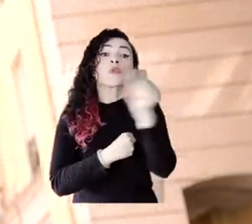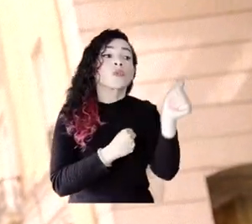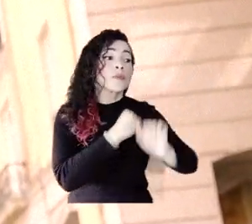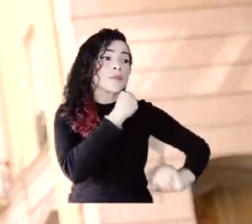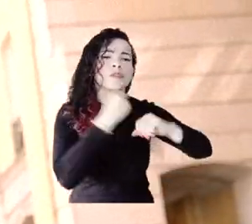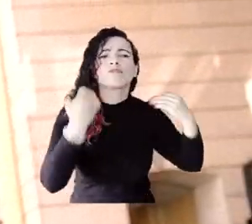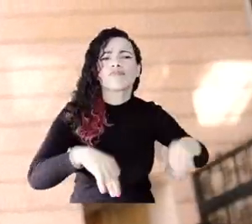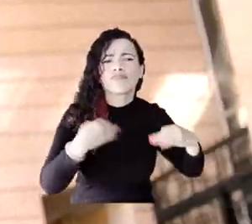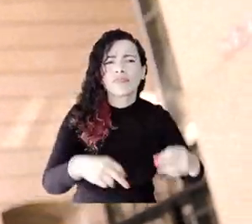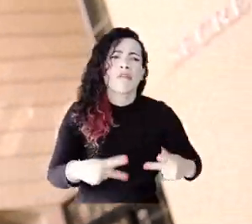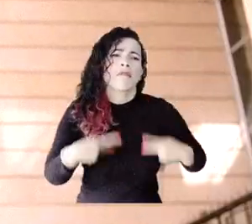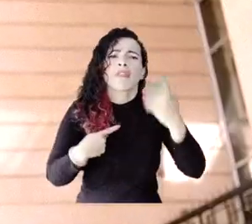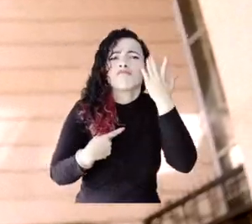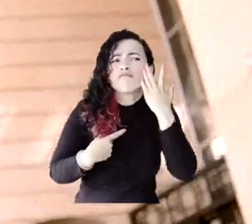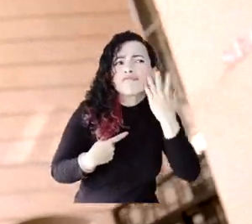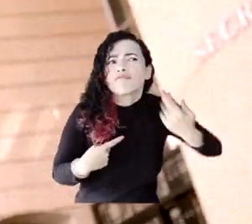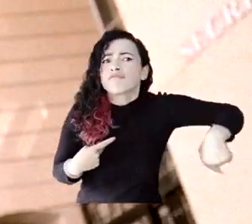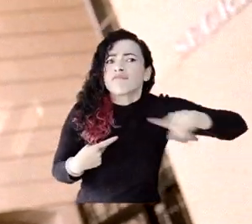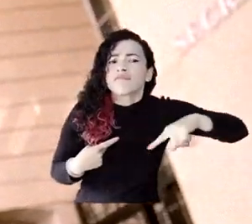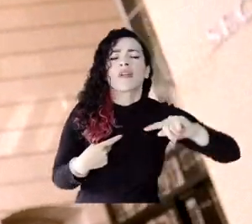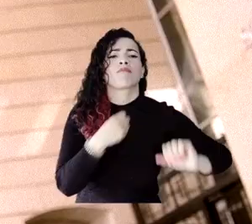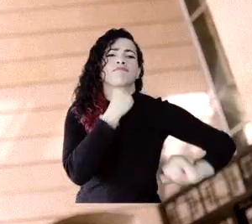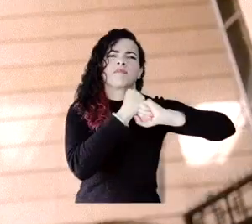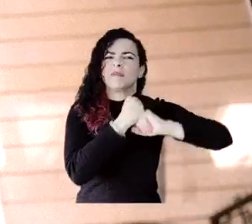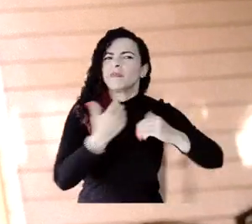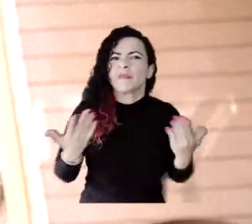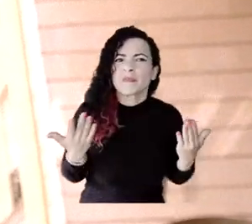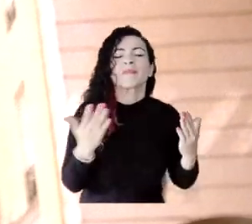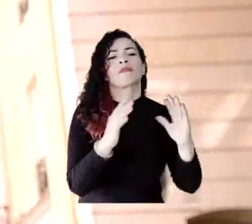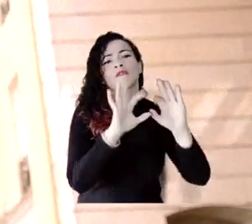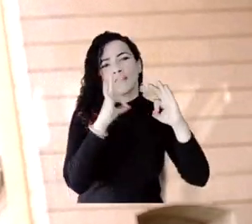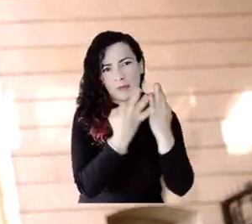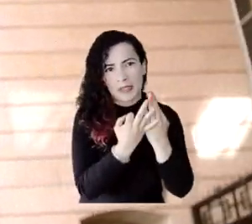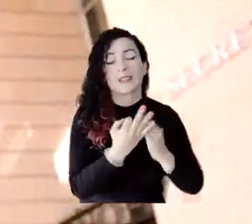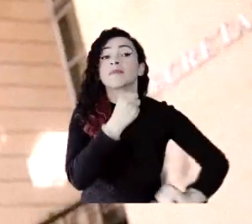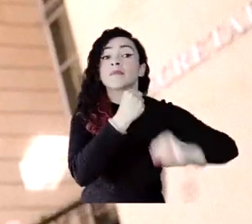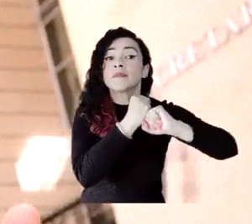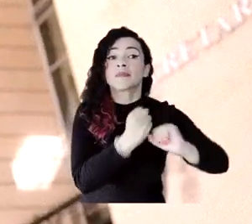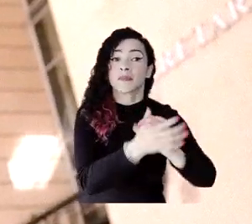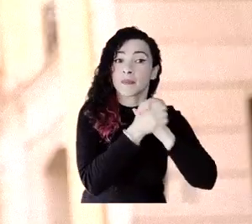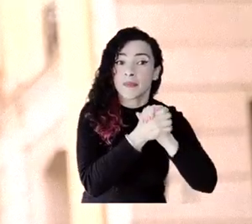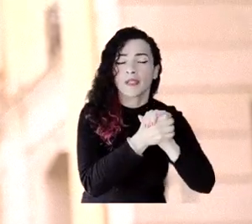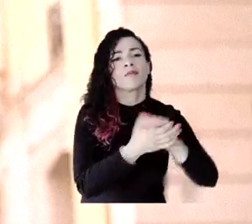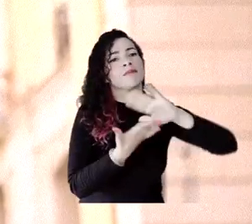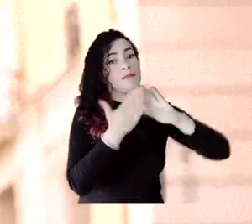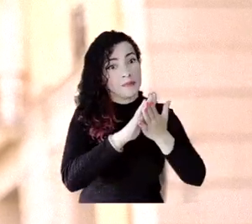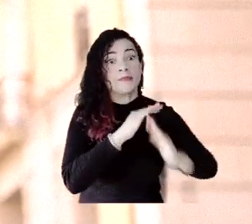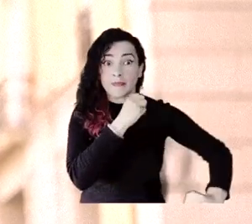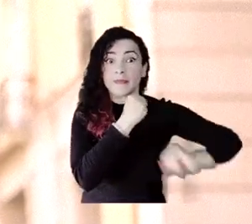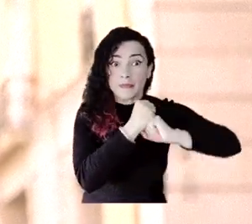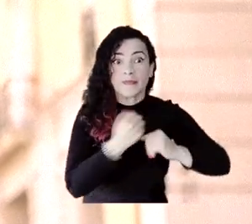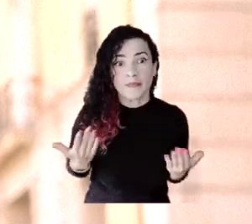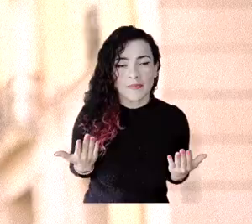más relacionados con la vida diaria, es decir, el apoyo que nos da nuestra familia, nuestros amigos y la comunidad para comprender